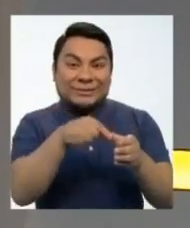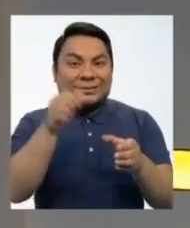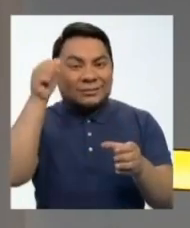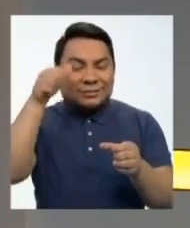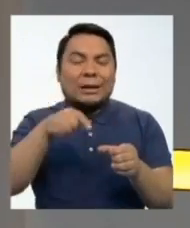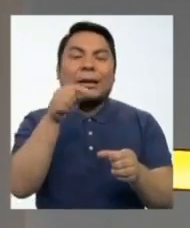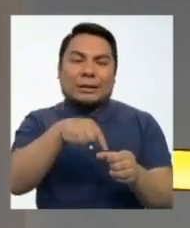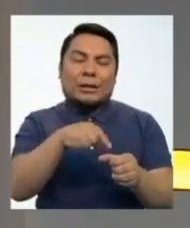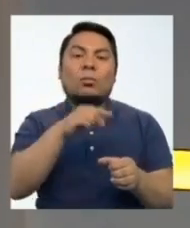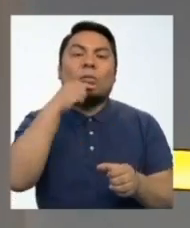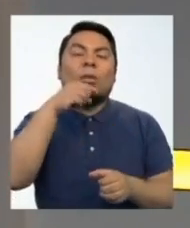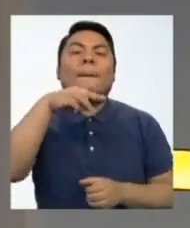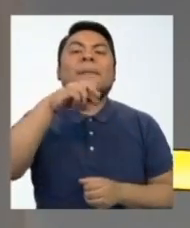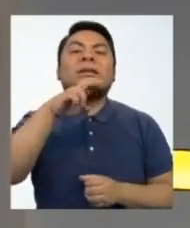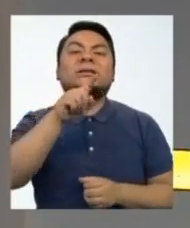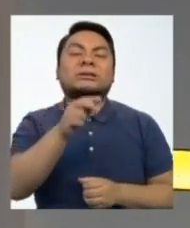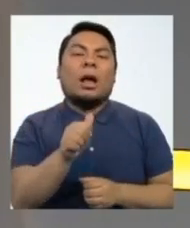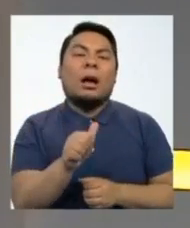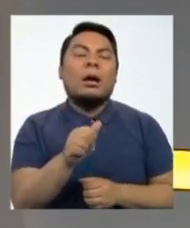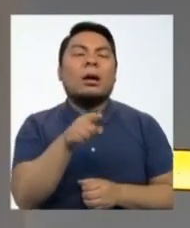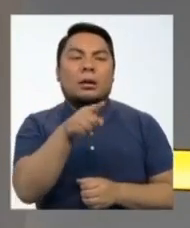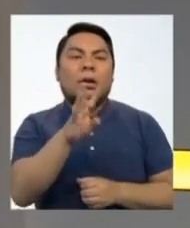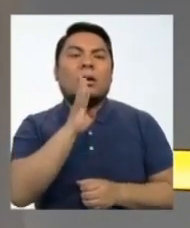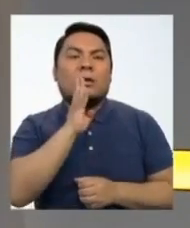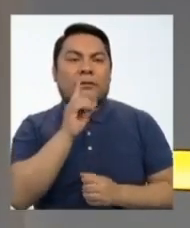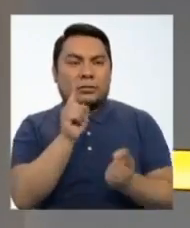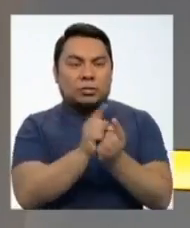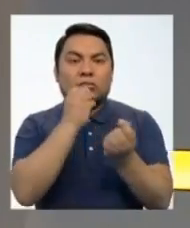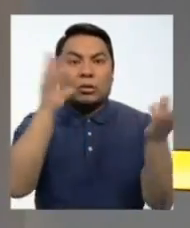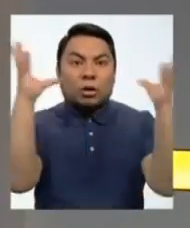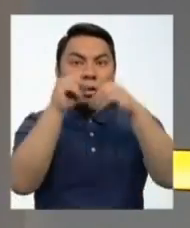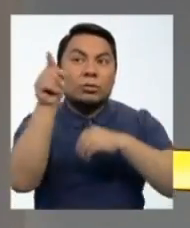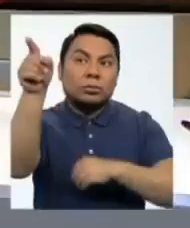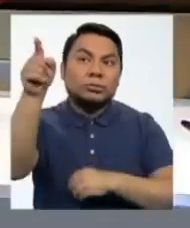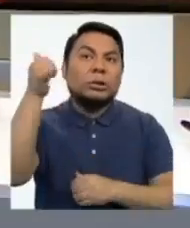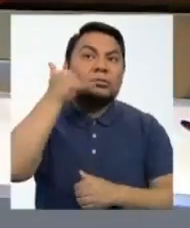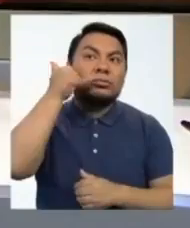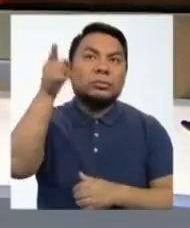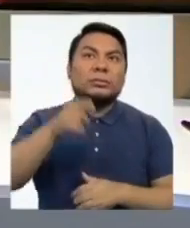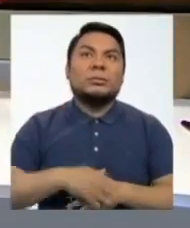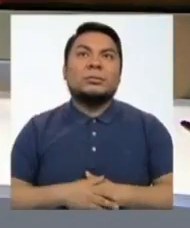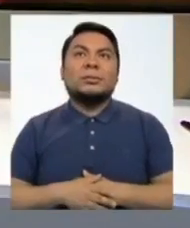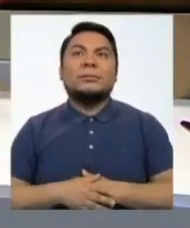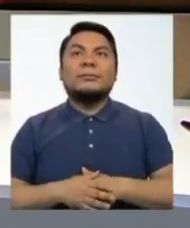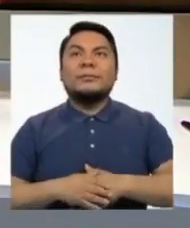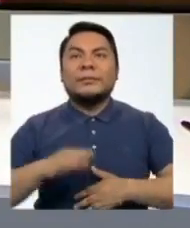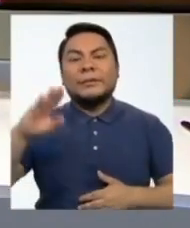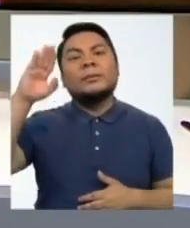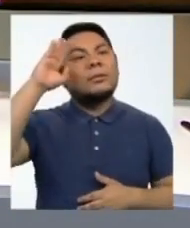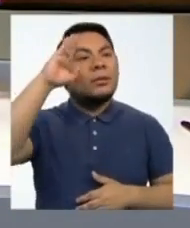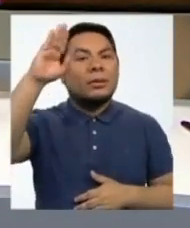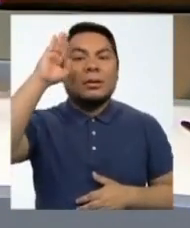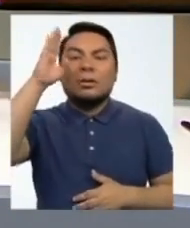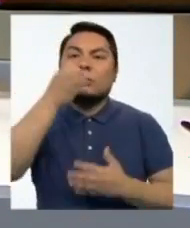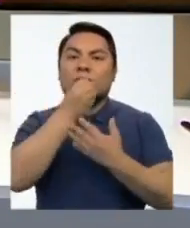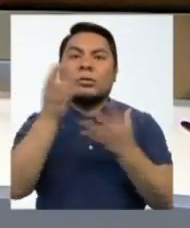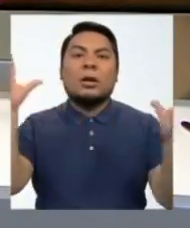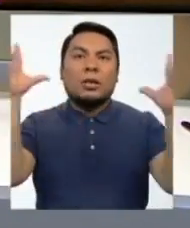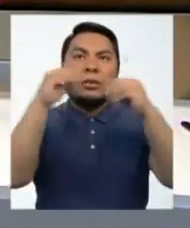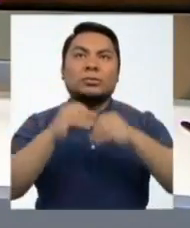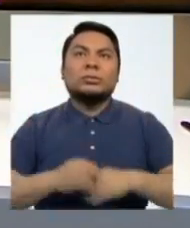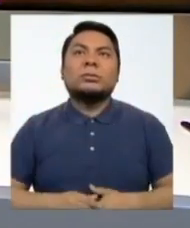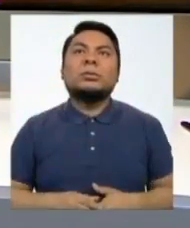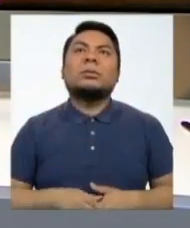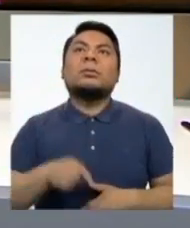Congresista Marisa García, buenas noches, gracias por estar con nosotros. Muy buenas noches, muy buenas noches. Cuéntenos su reacción